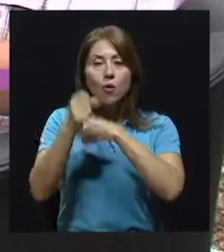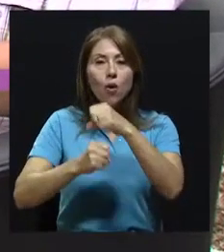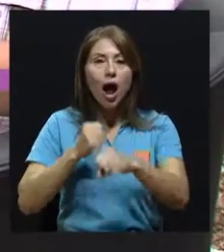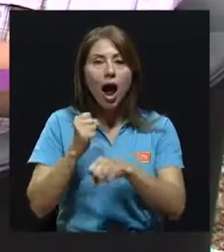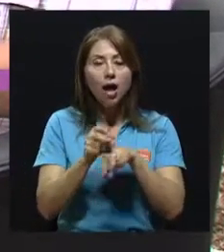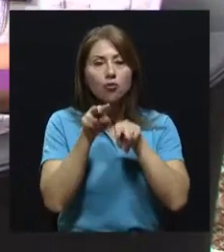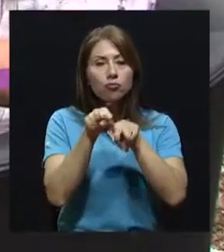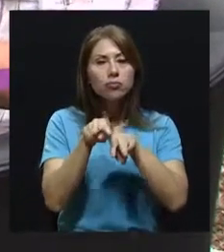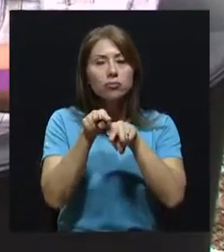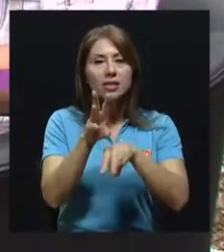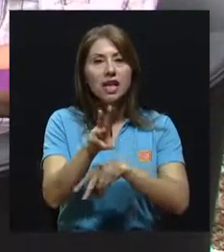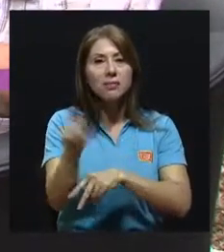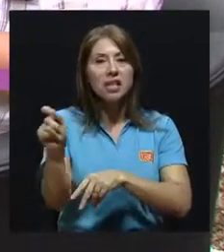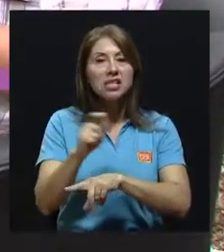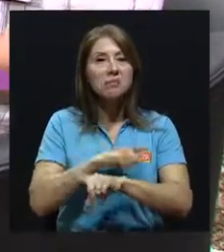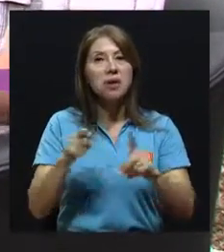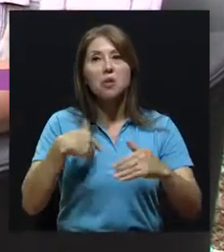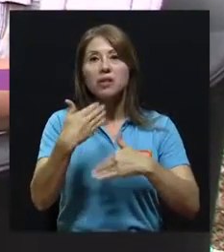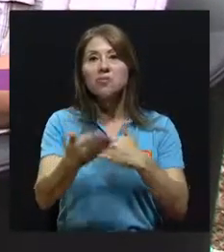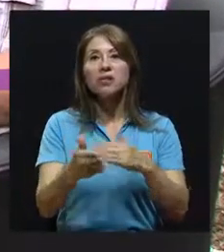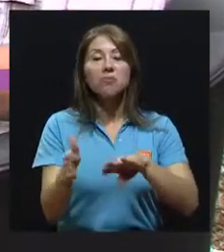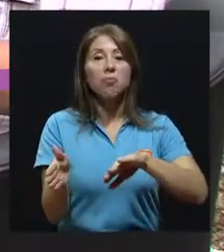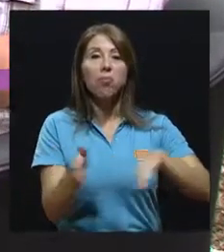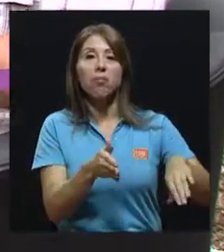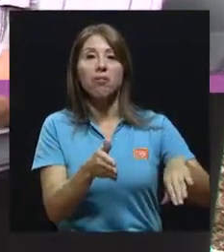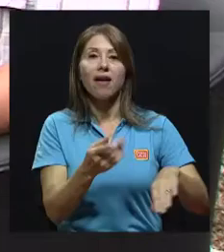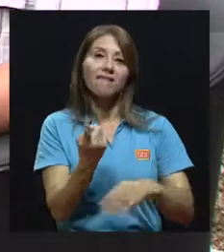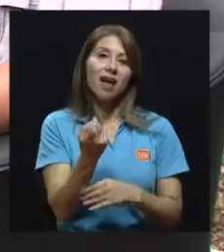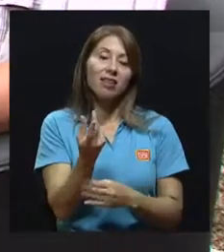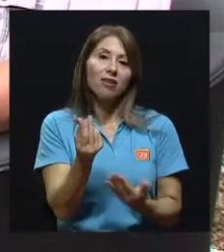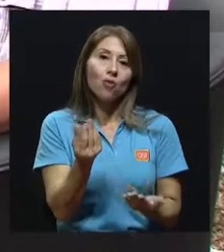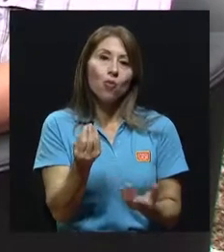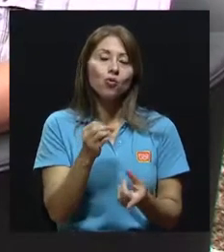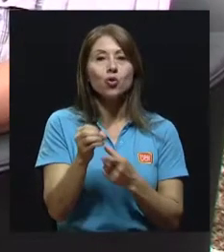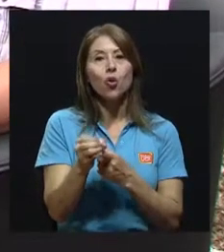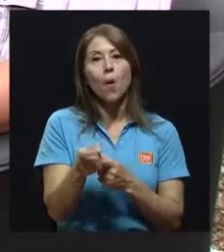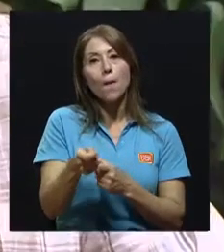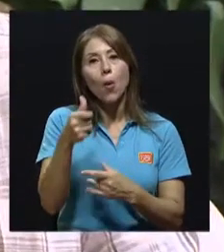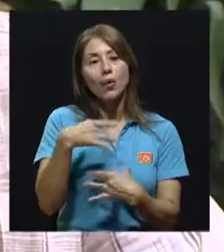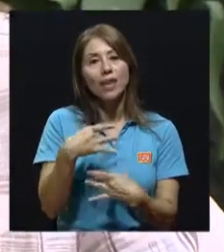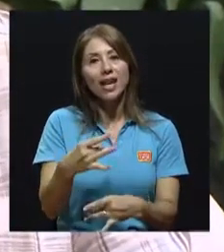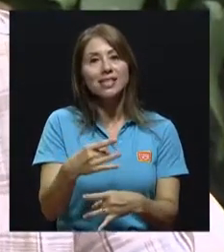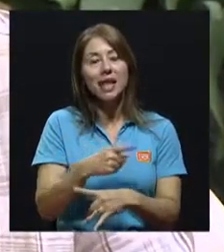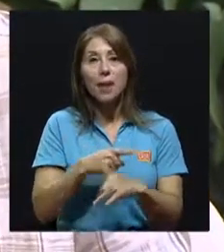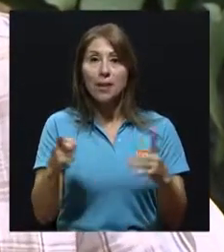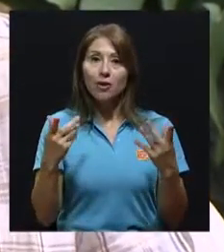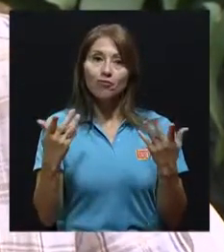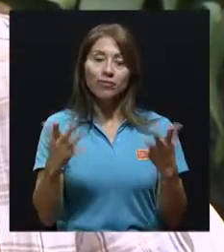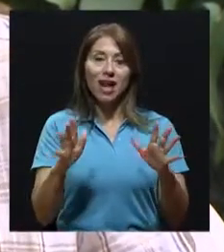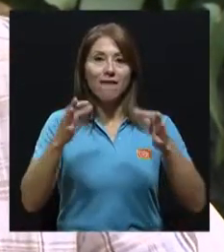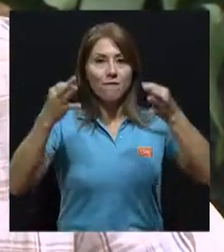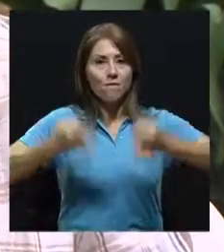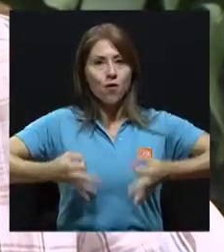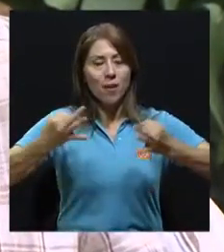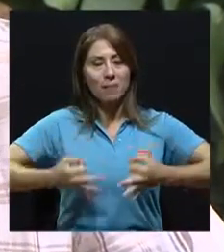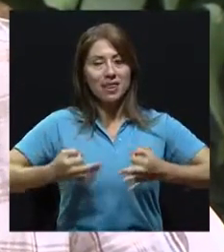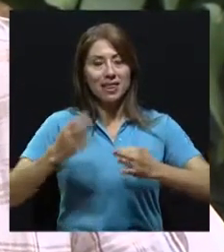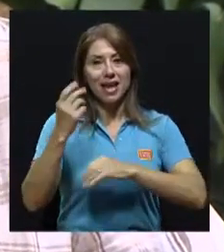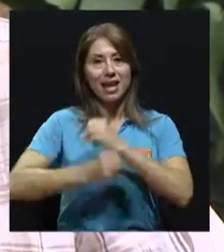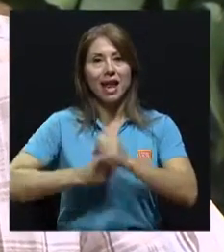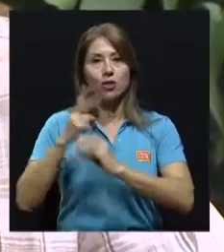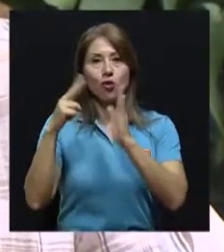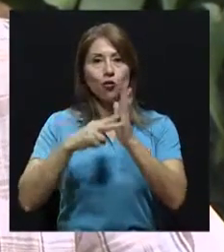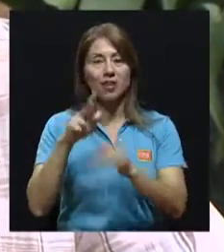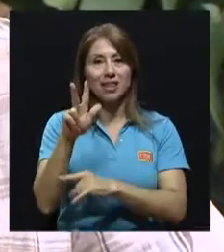luego se dejaba, botaba. Lamentablemente, falta de recursos, el poco interés que había en el tiempo en el tema. Pero bueno, ya formalmente, 2003